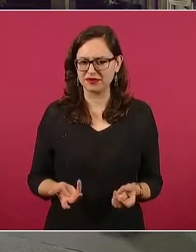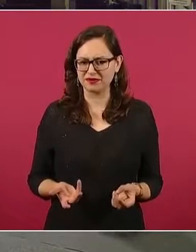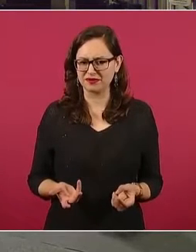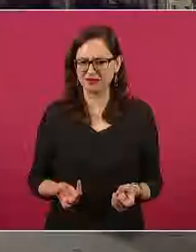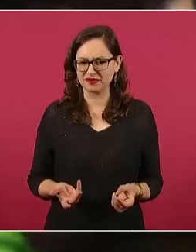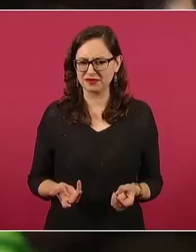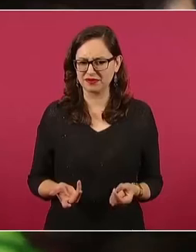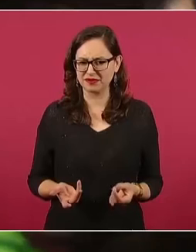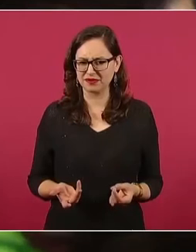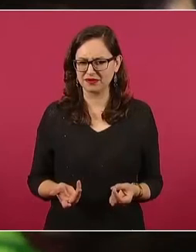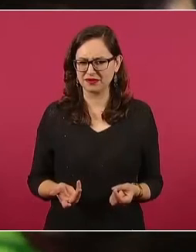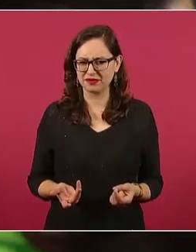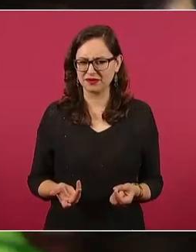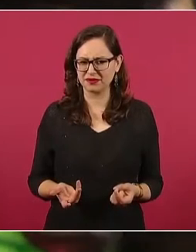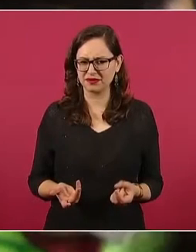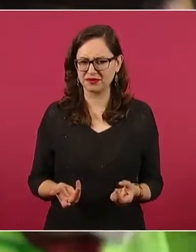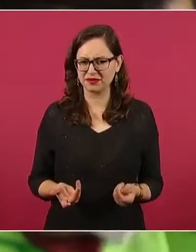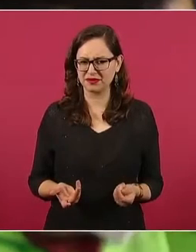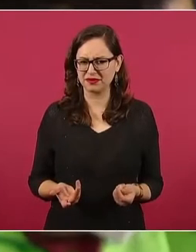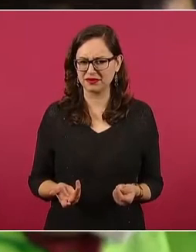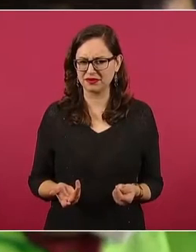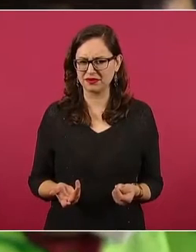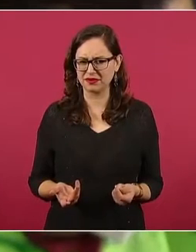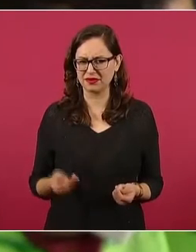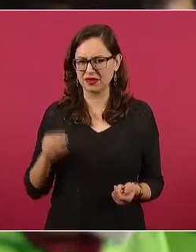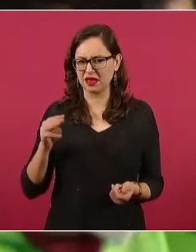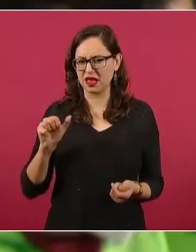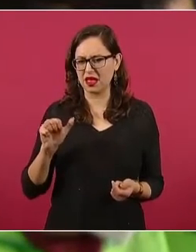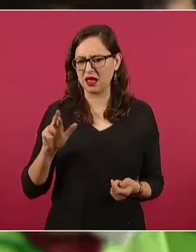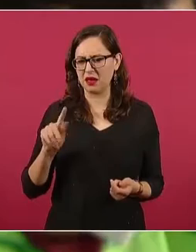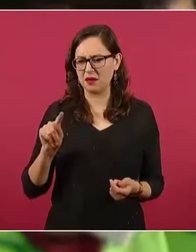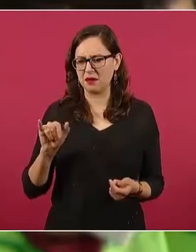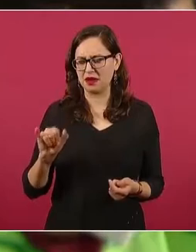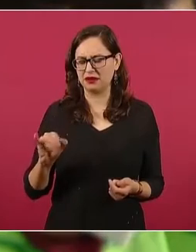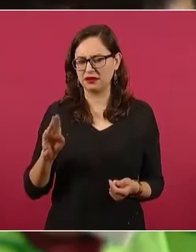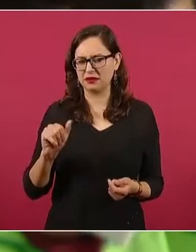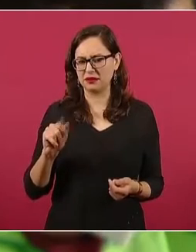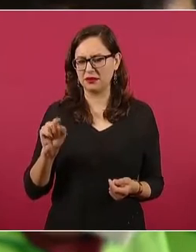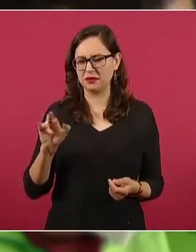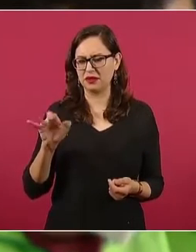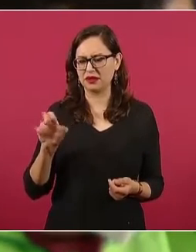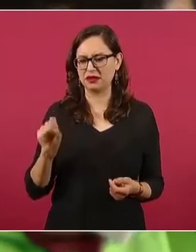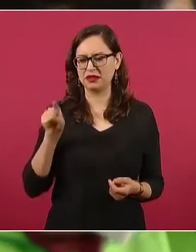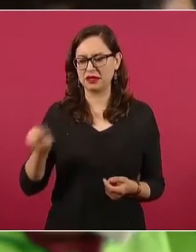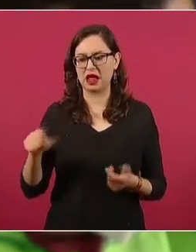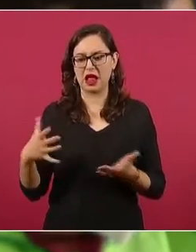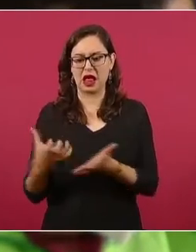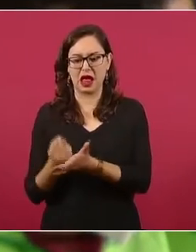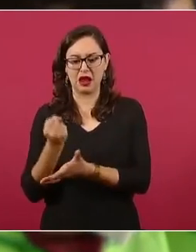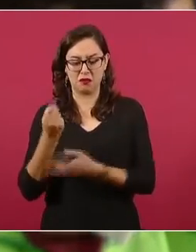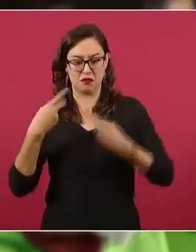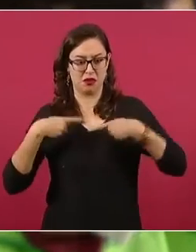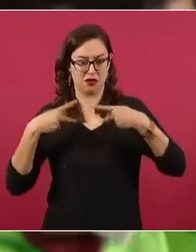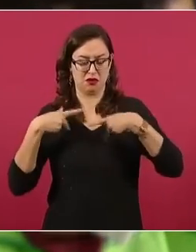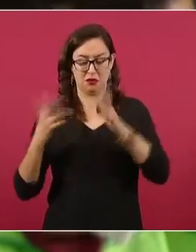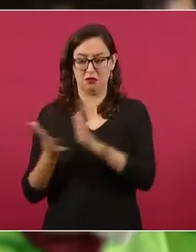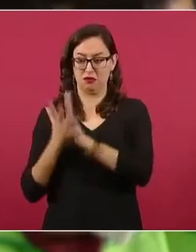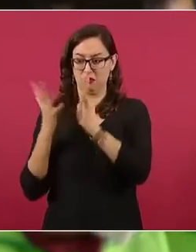dentro del distrito, ser consejero en la elección pasada con una gran participación.